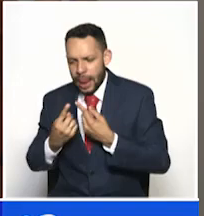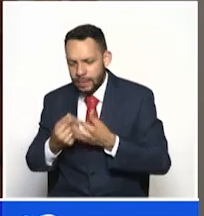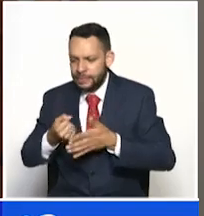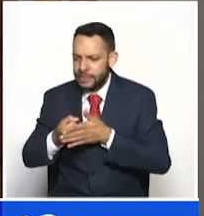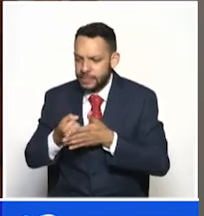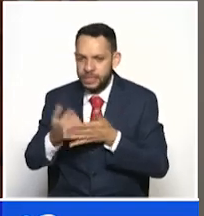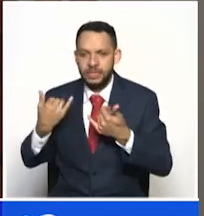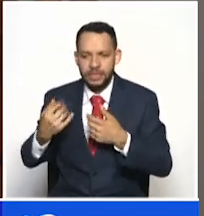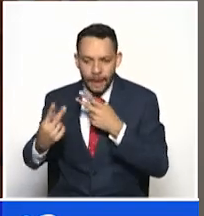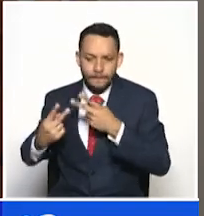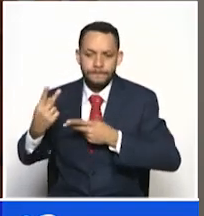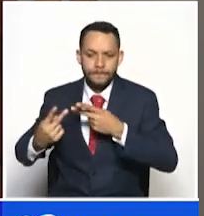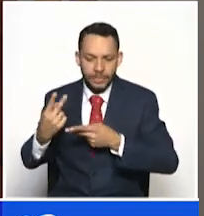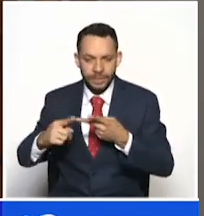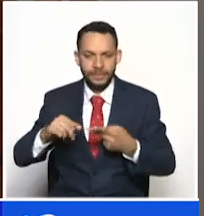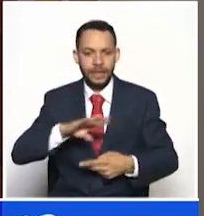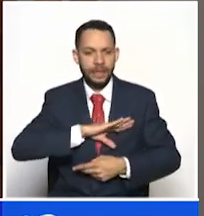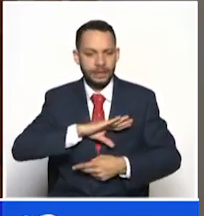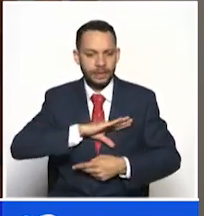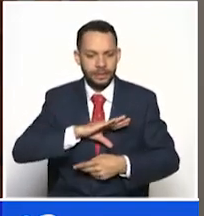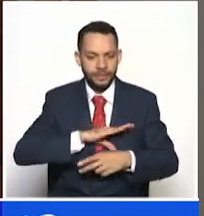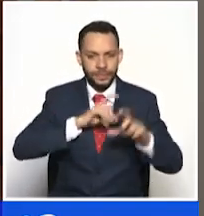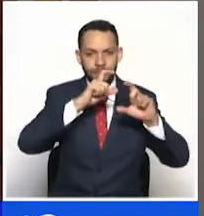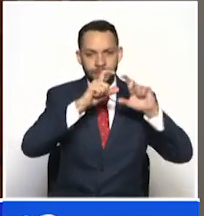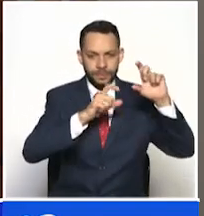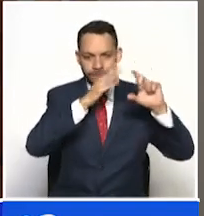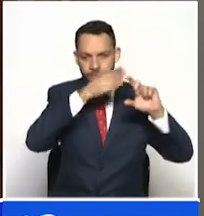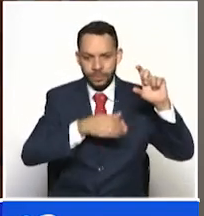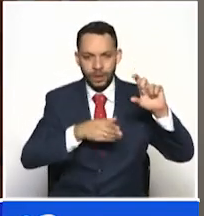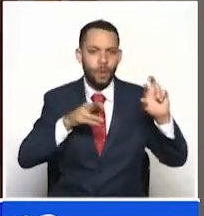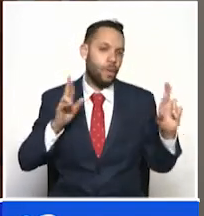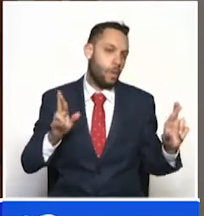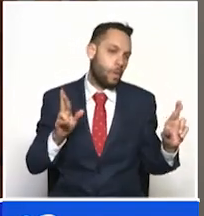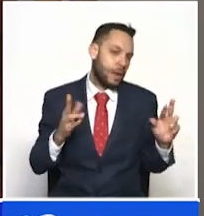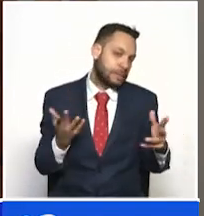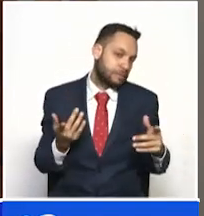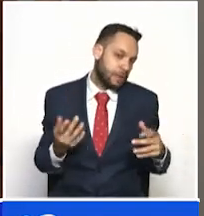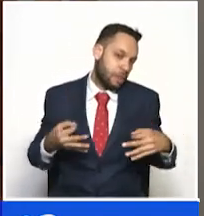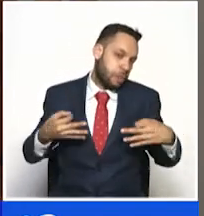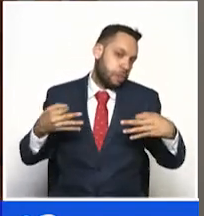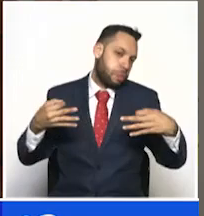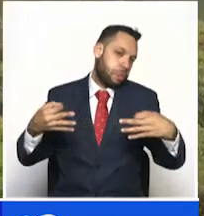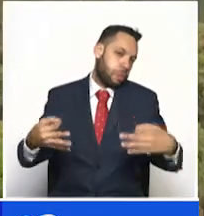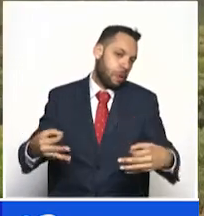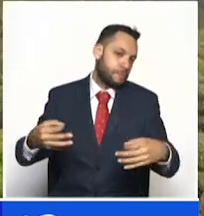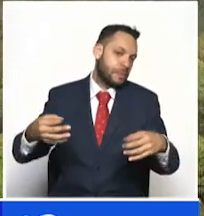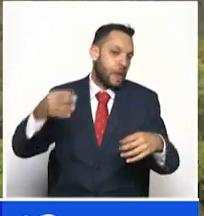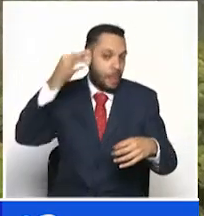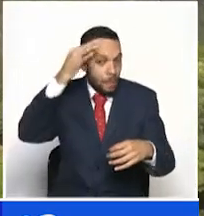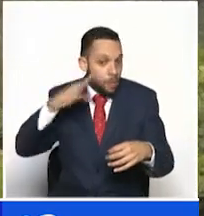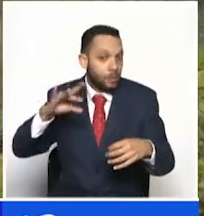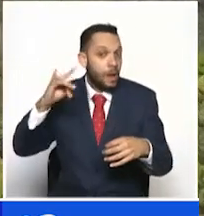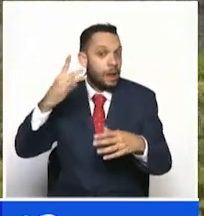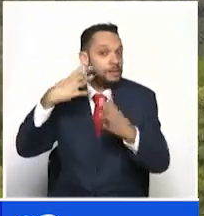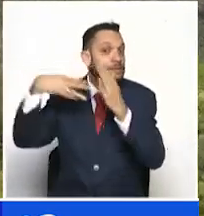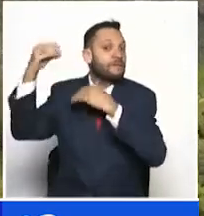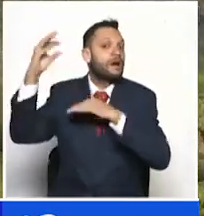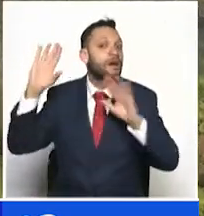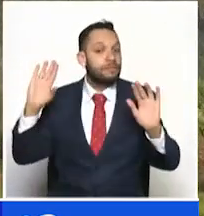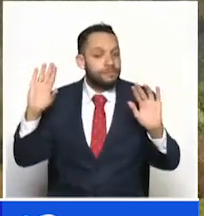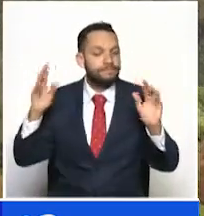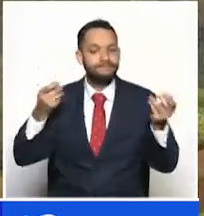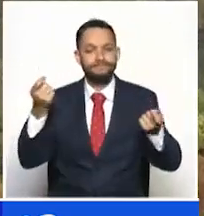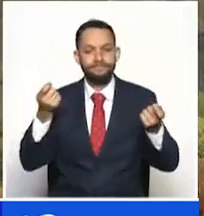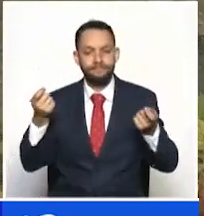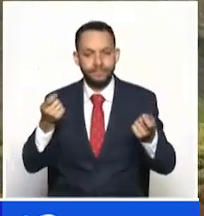venido, lo ha atendido el alcalde, la Cámara de Comercio, la Agencia de Inversión, pero esperemos que sea rápido porque si no, pues buscaran otros lados para invertir. El alcalde de